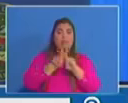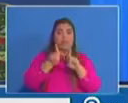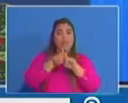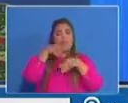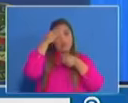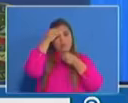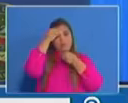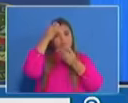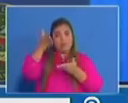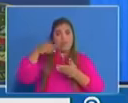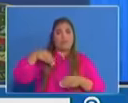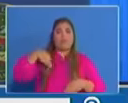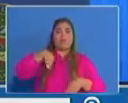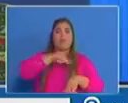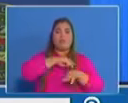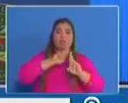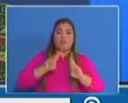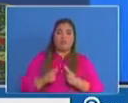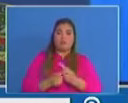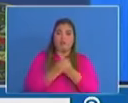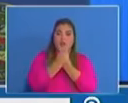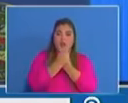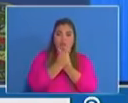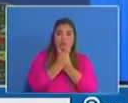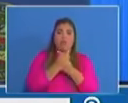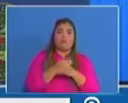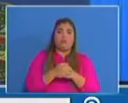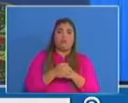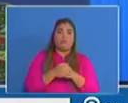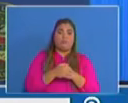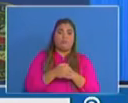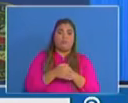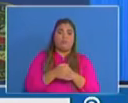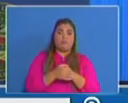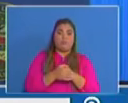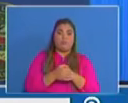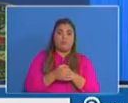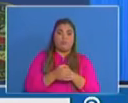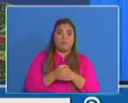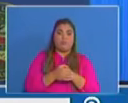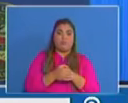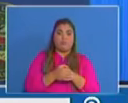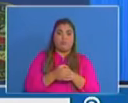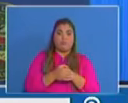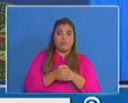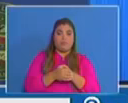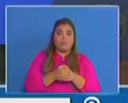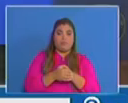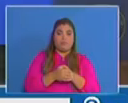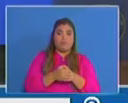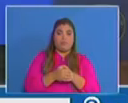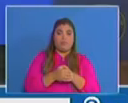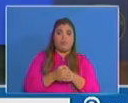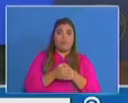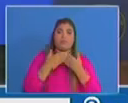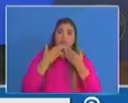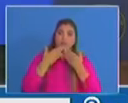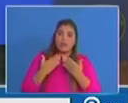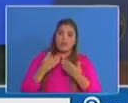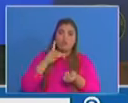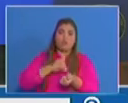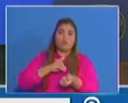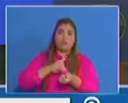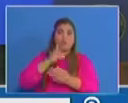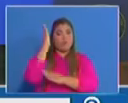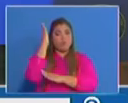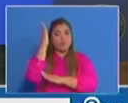Salud, en la página web y a los medios de comunicación. Señora Ministra. Gracias, doctora Lourdes. Vamos